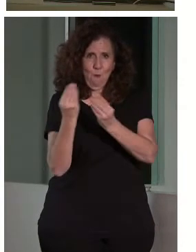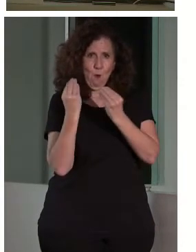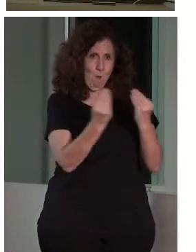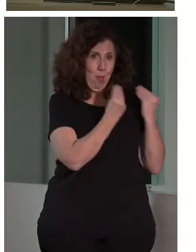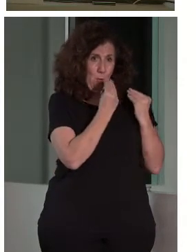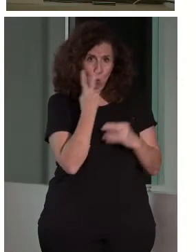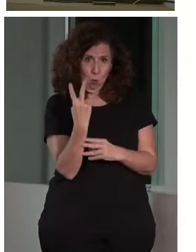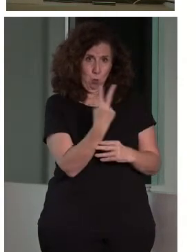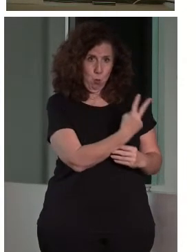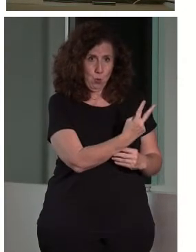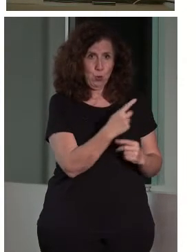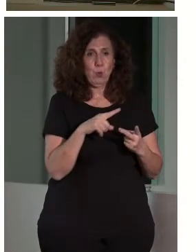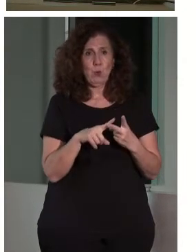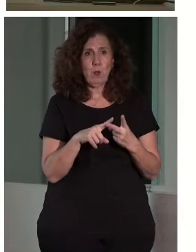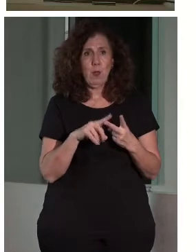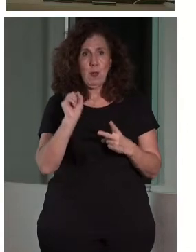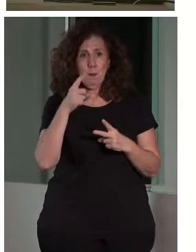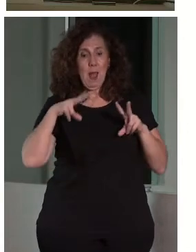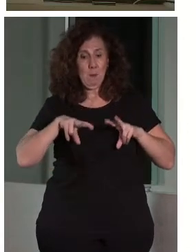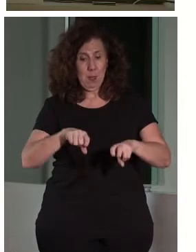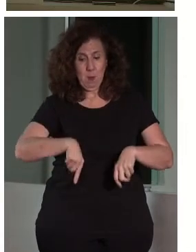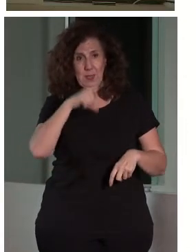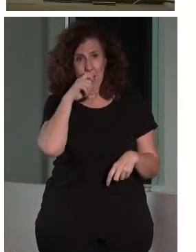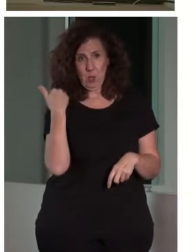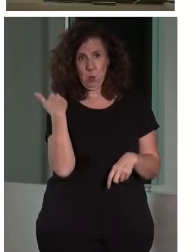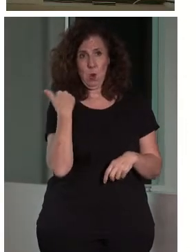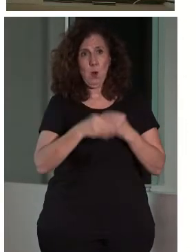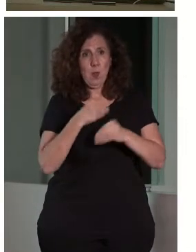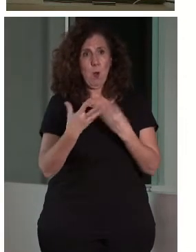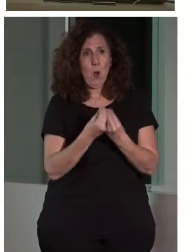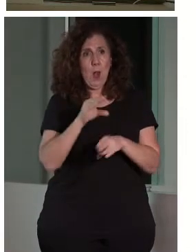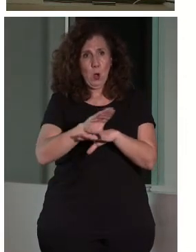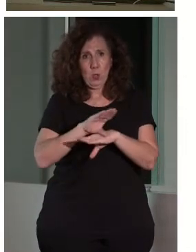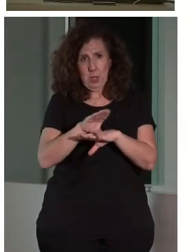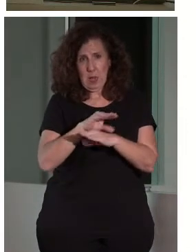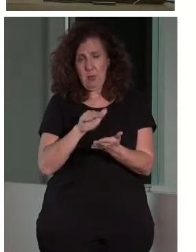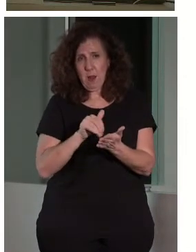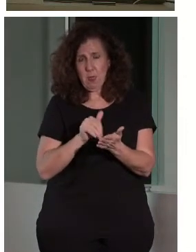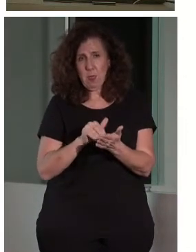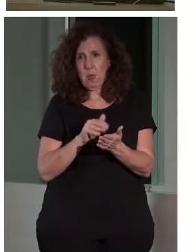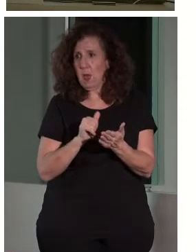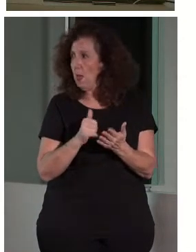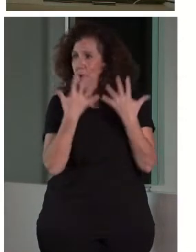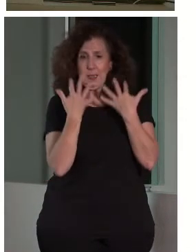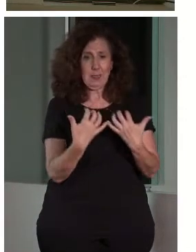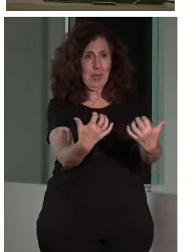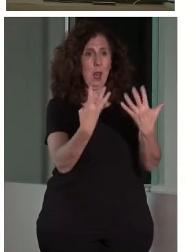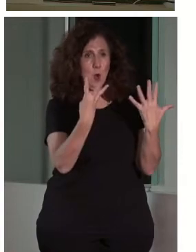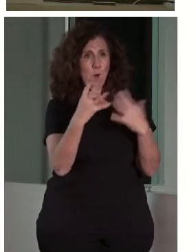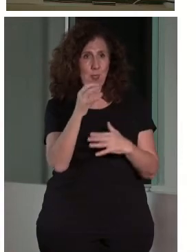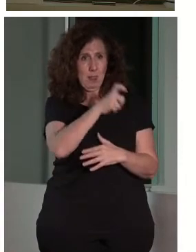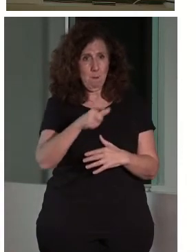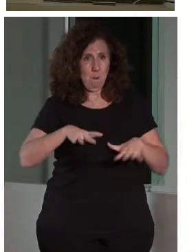personal que se va renovando. El de principios de este año lo hicimos con la consellería. Y, bueno, la sala nuestra tiene 90 plazas,